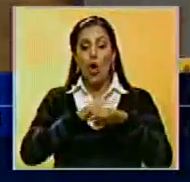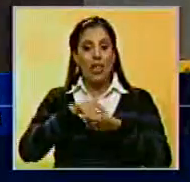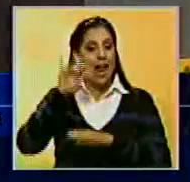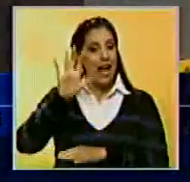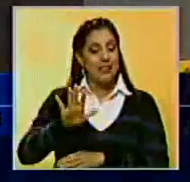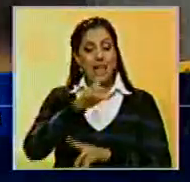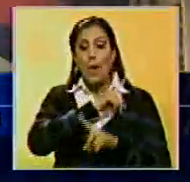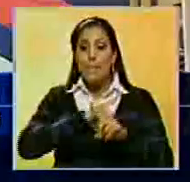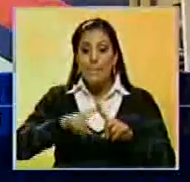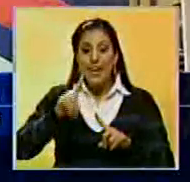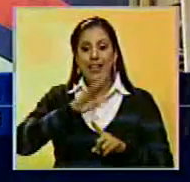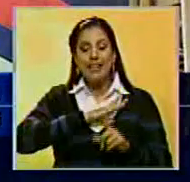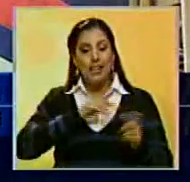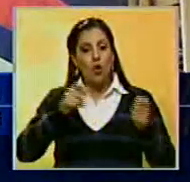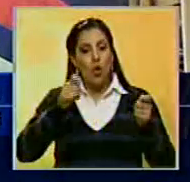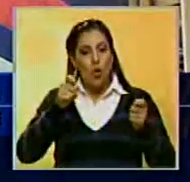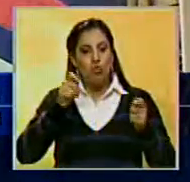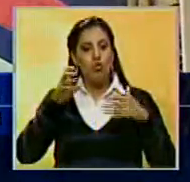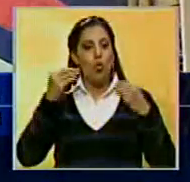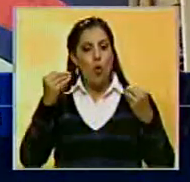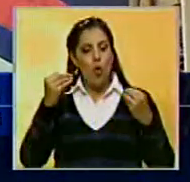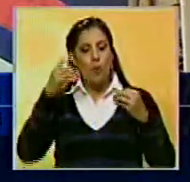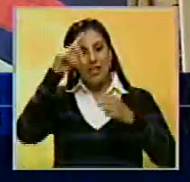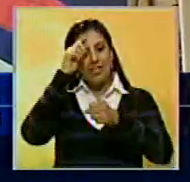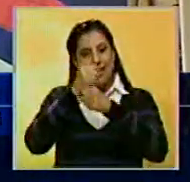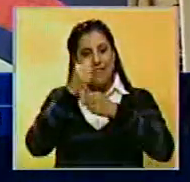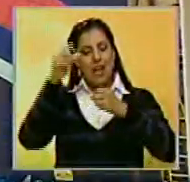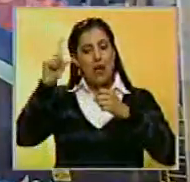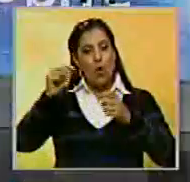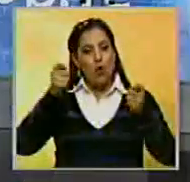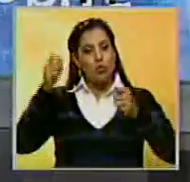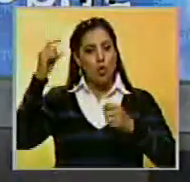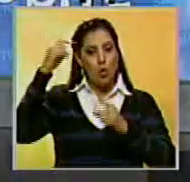habitual, pero tomando las medidas necesarias para optimizar el ahorro energético.